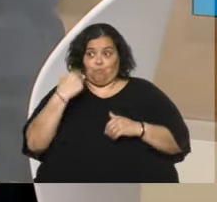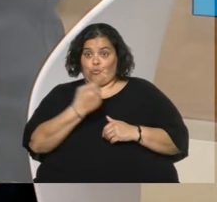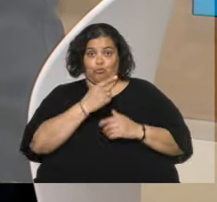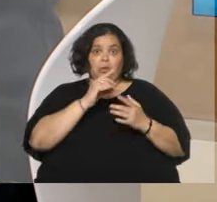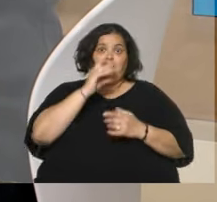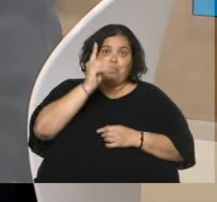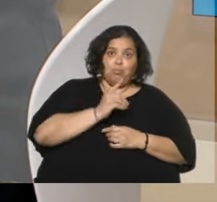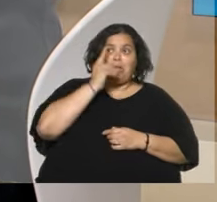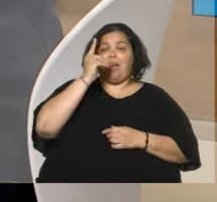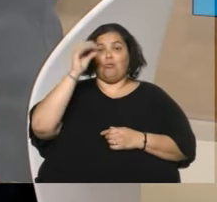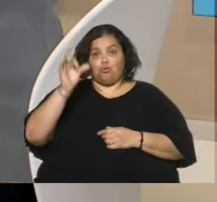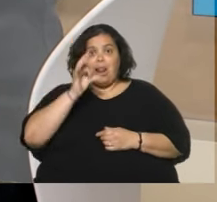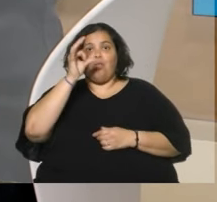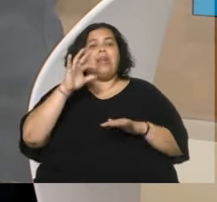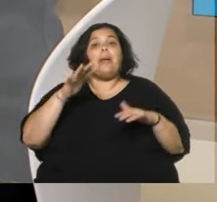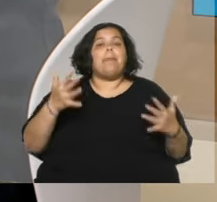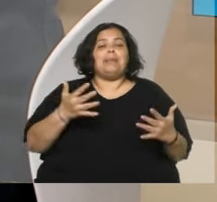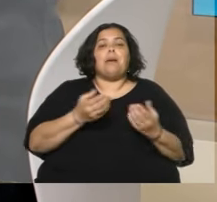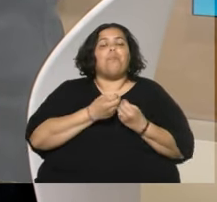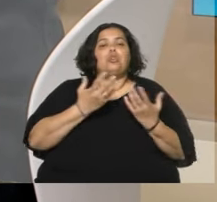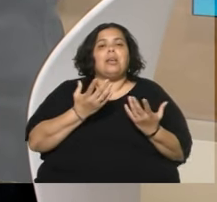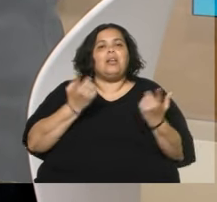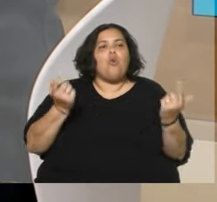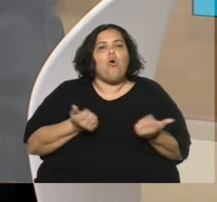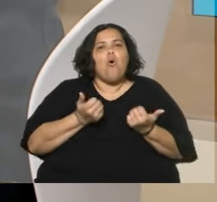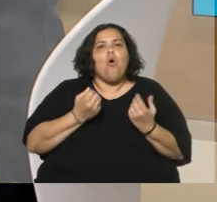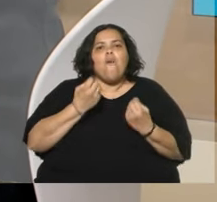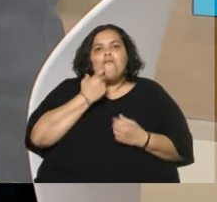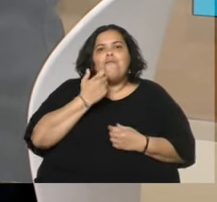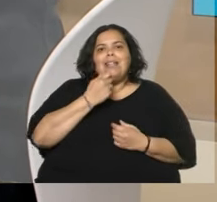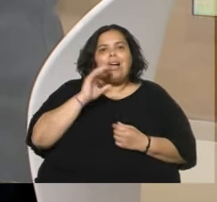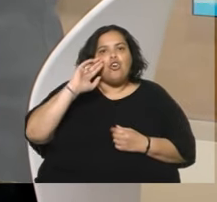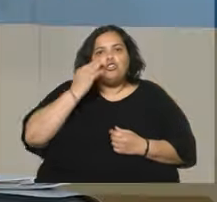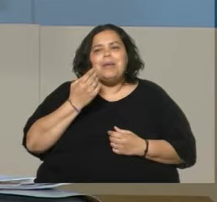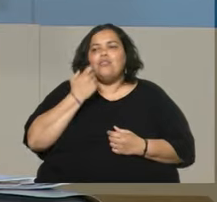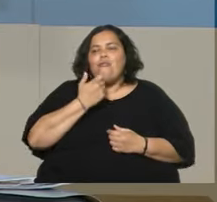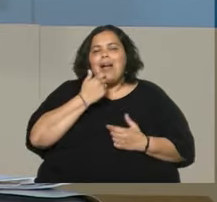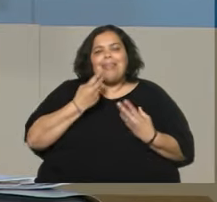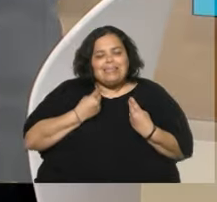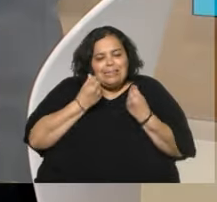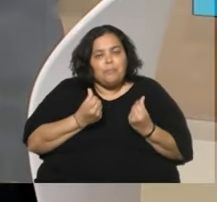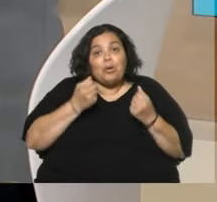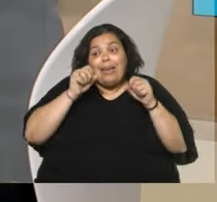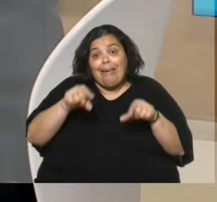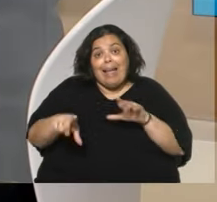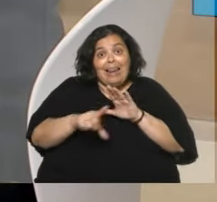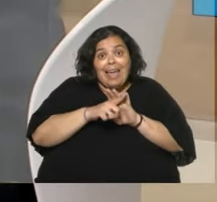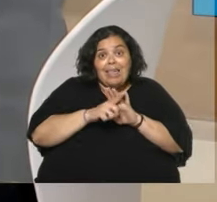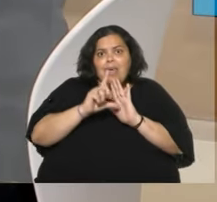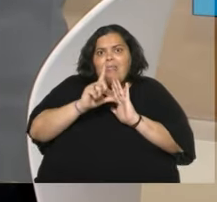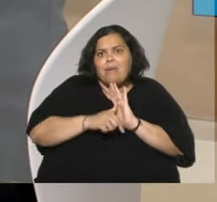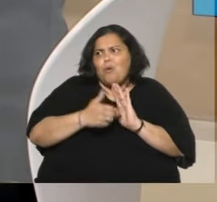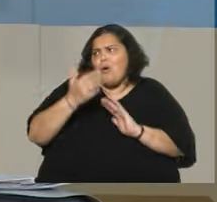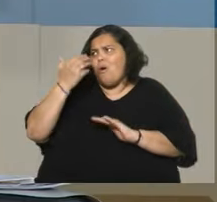carecen de conocimiento, de sensibilidad para abordar estos asuntos? Porque se me dice que la ley demoró tanto en salir, 2004.